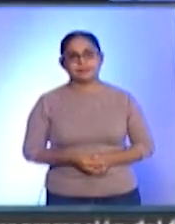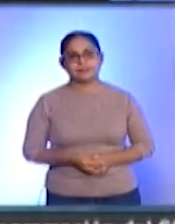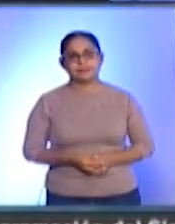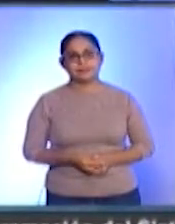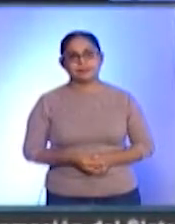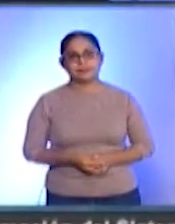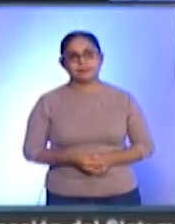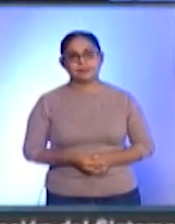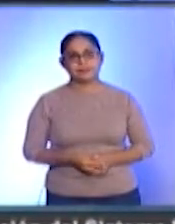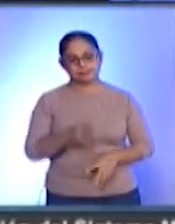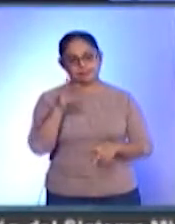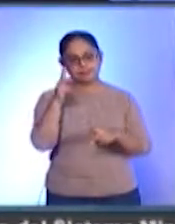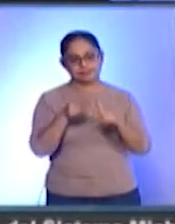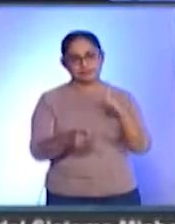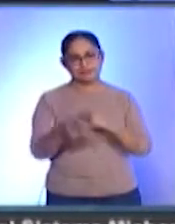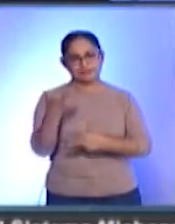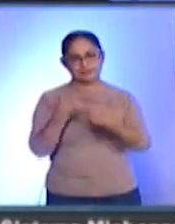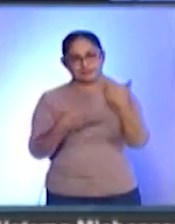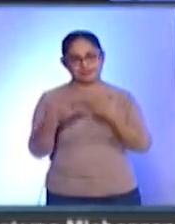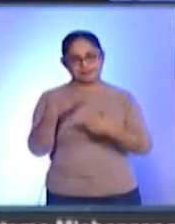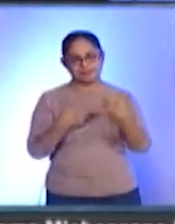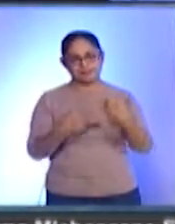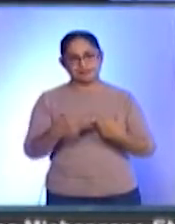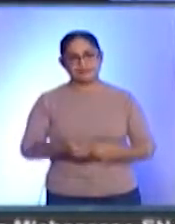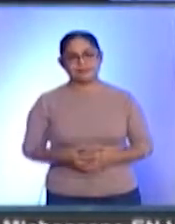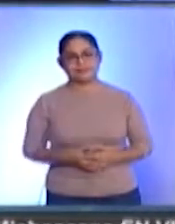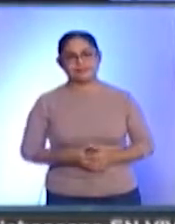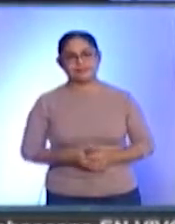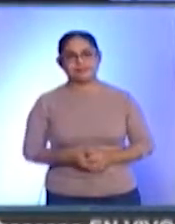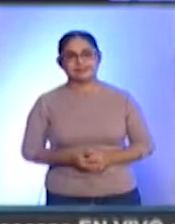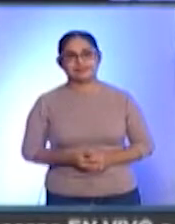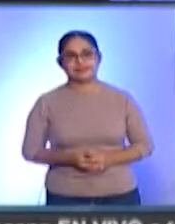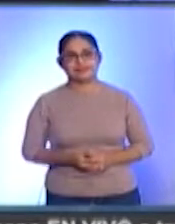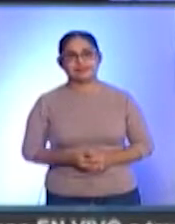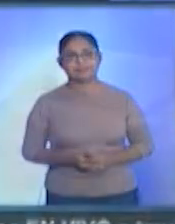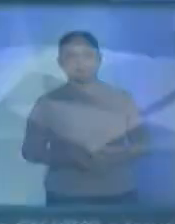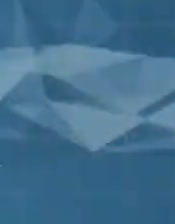Nosotros hacemos una pausa, regresamos con más.